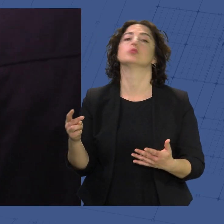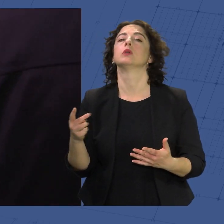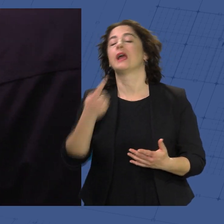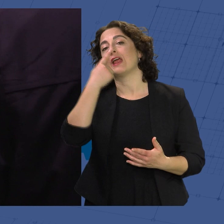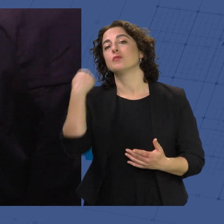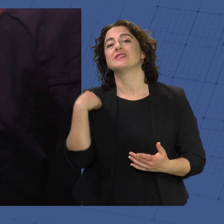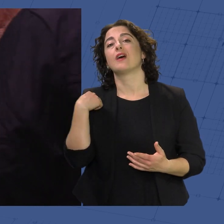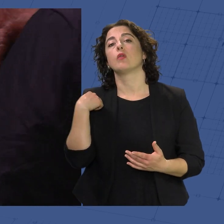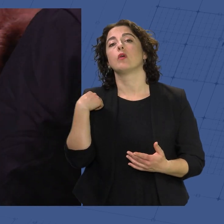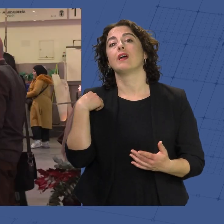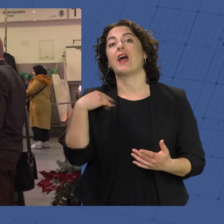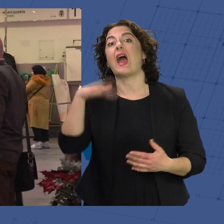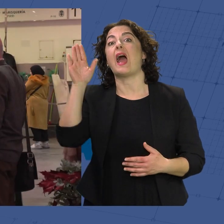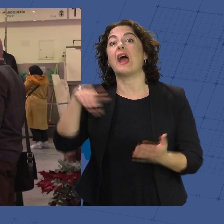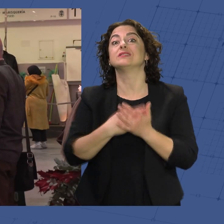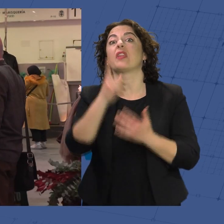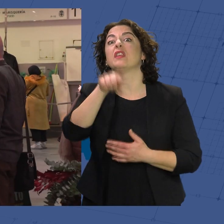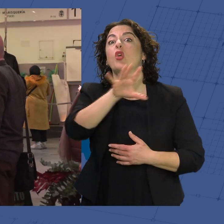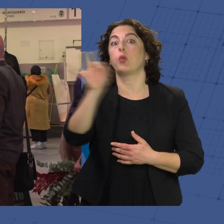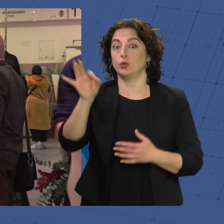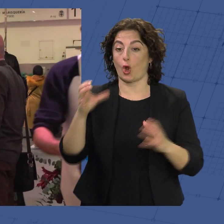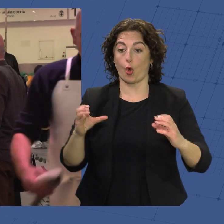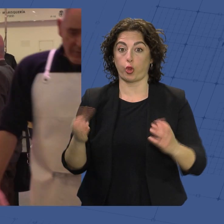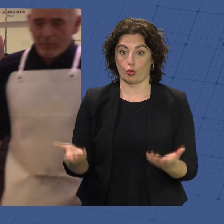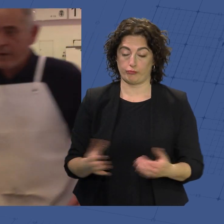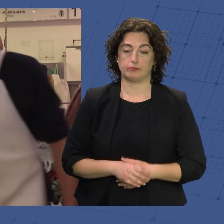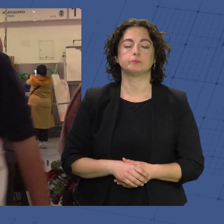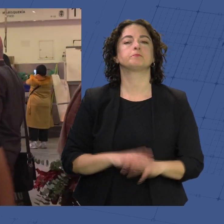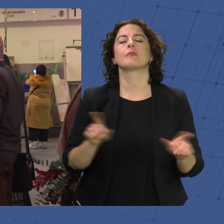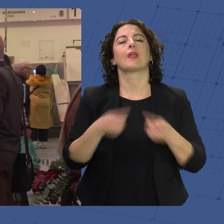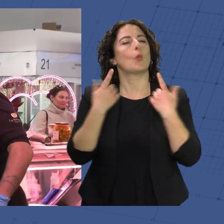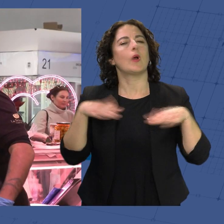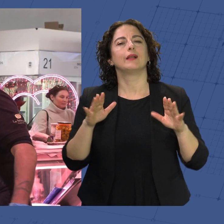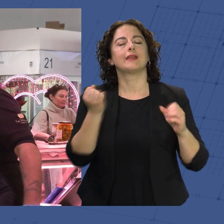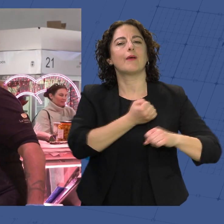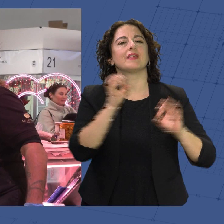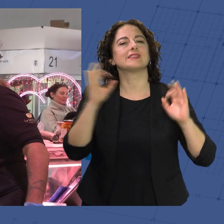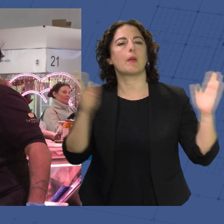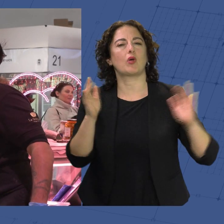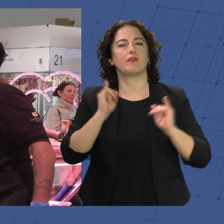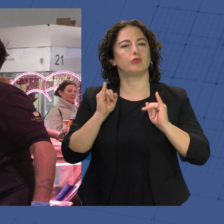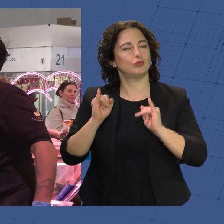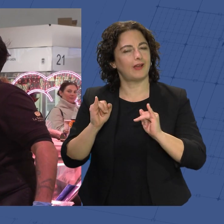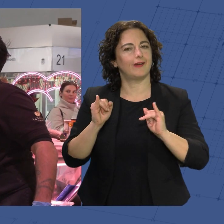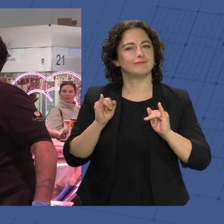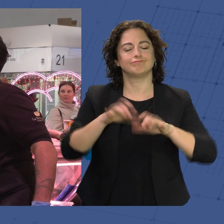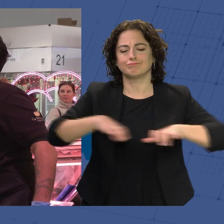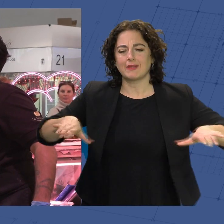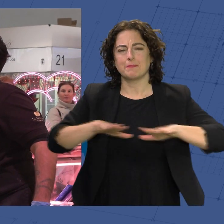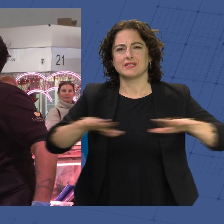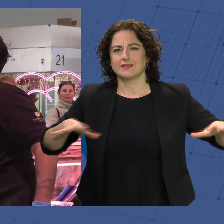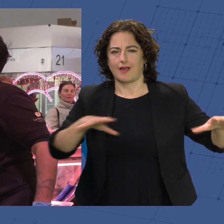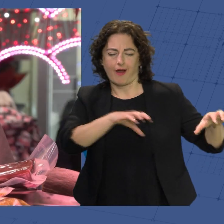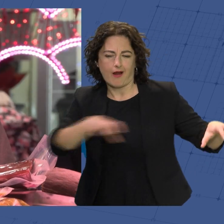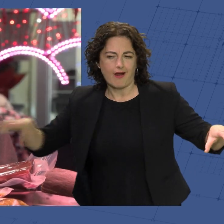pasado hubo hasta 150 el gordo, ¿eh? Sea como sea, Navidad es una época para disfrutar y llenar mesas y barrigas